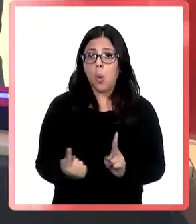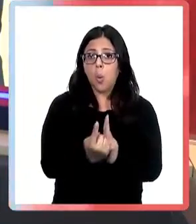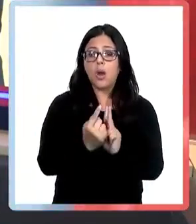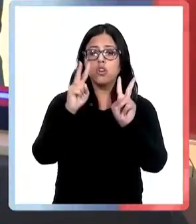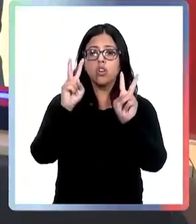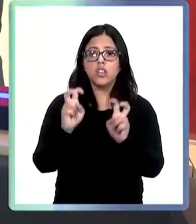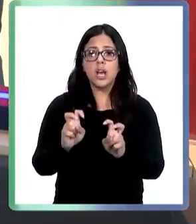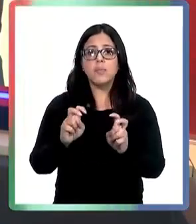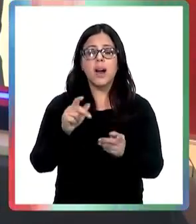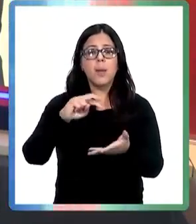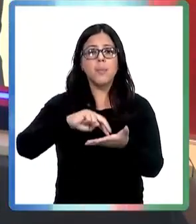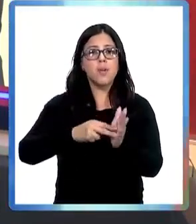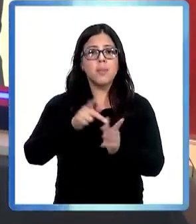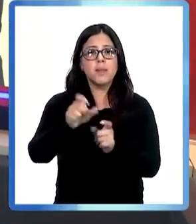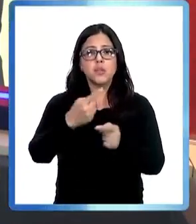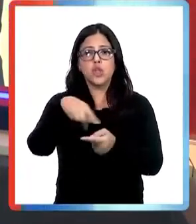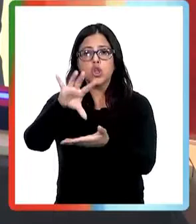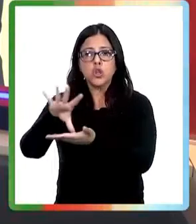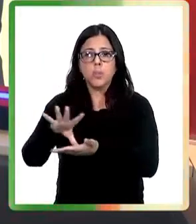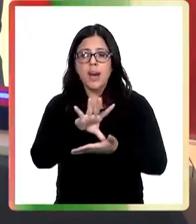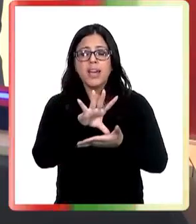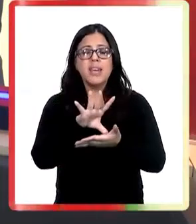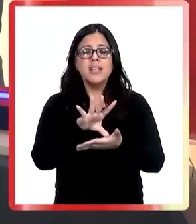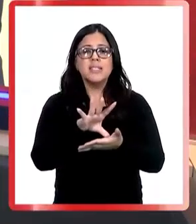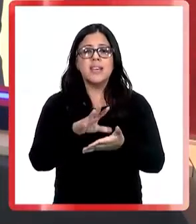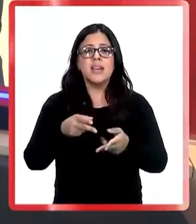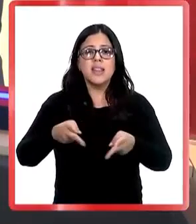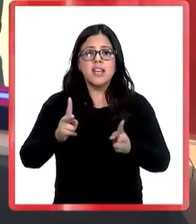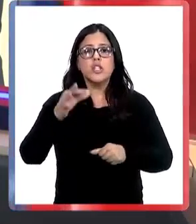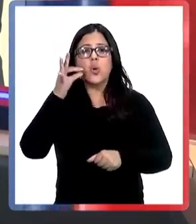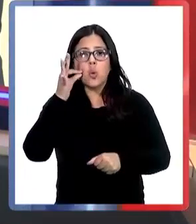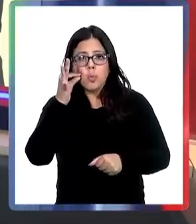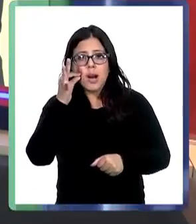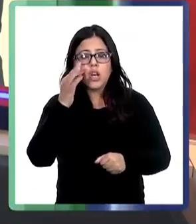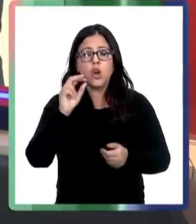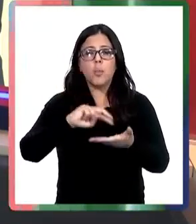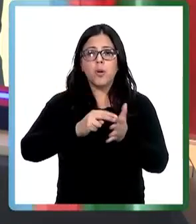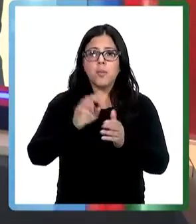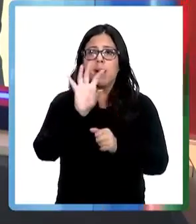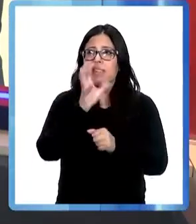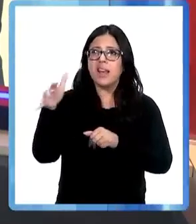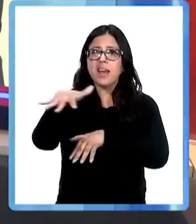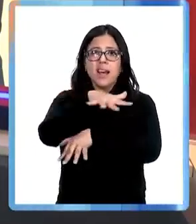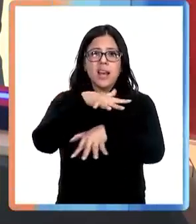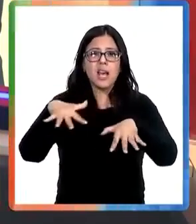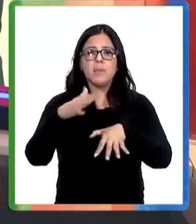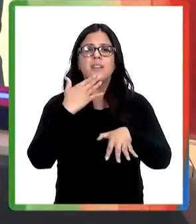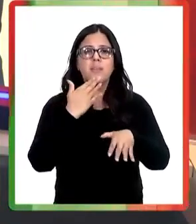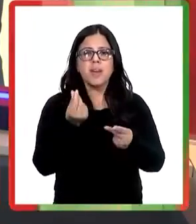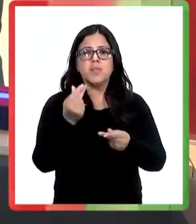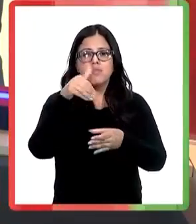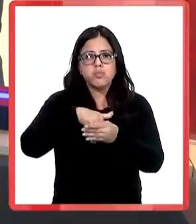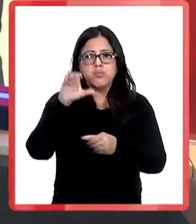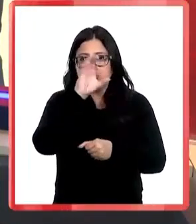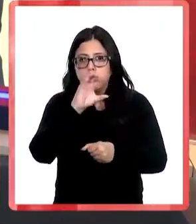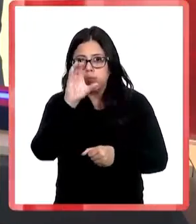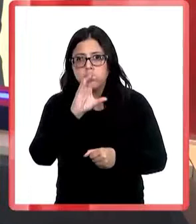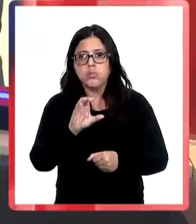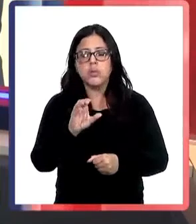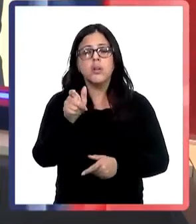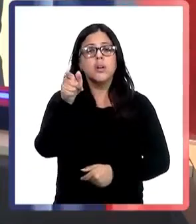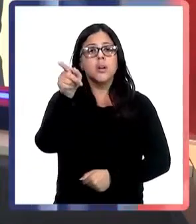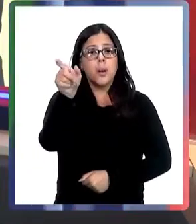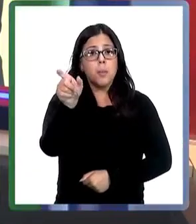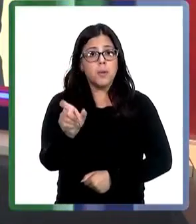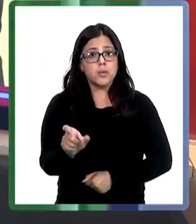se reunió este miércoles con el presidente Gabriel Boric y con la ministra de Relaciones Exteriores, Antonia Urrejola. En el encuentro se abordó la